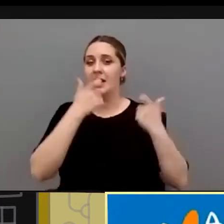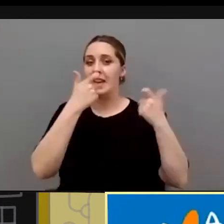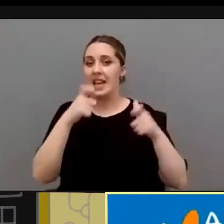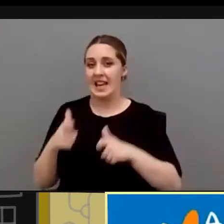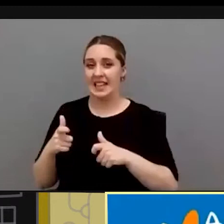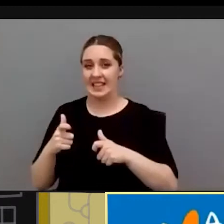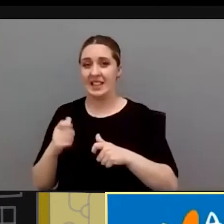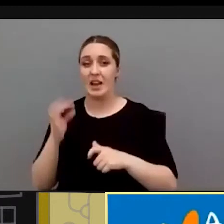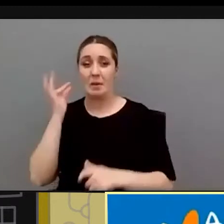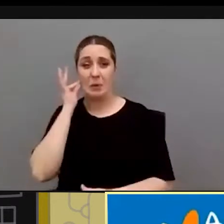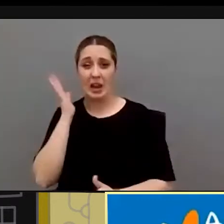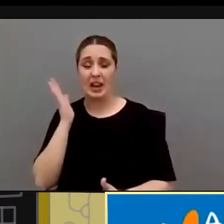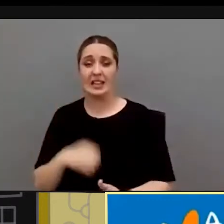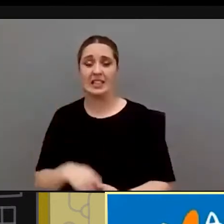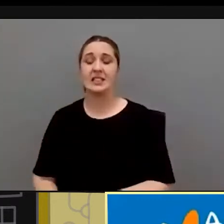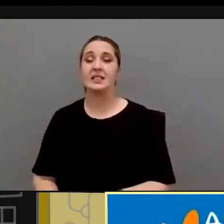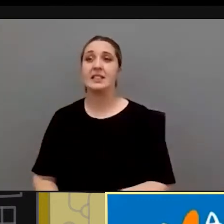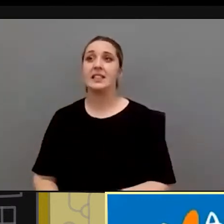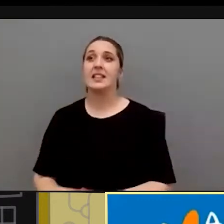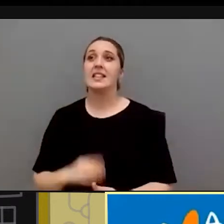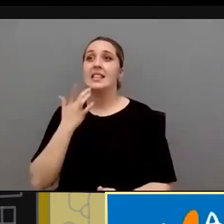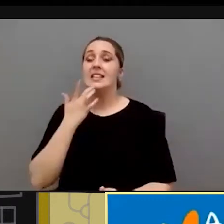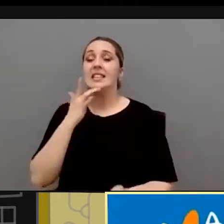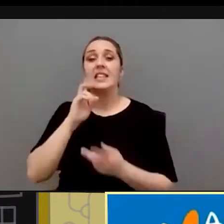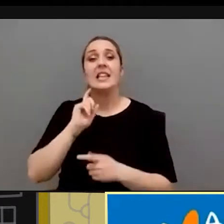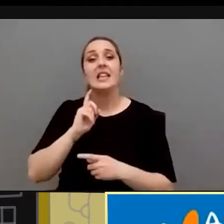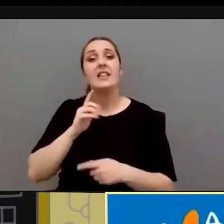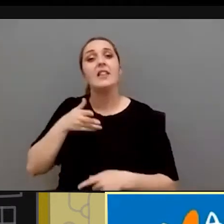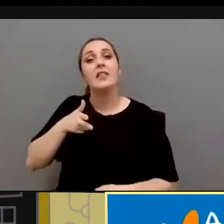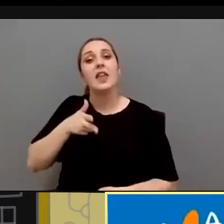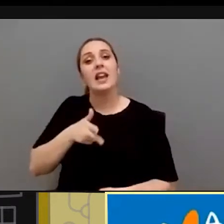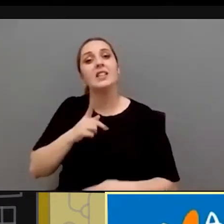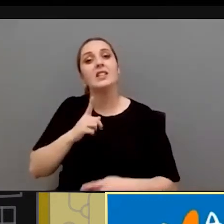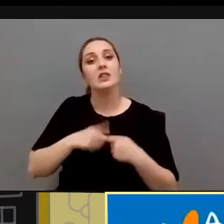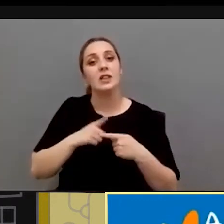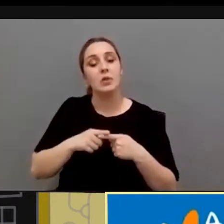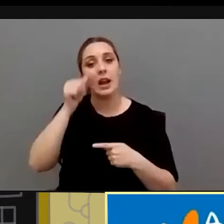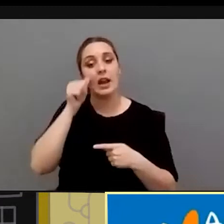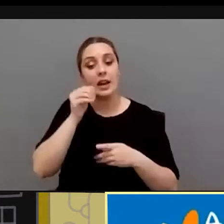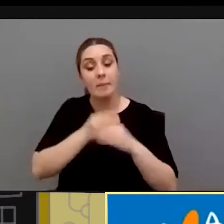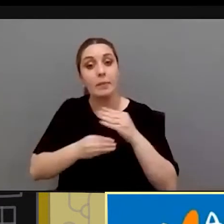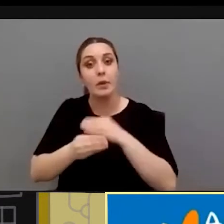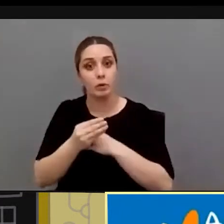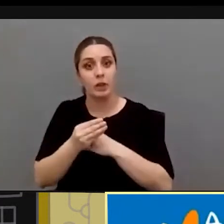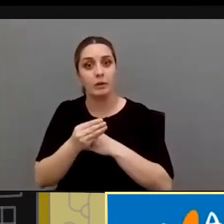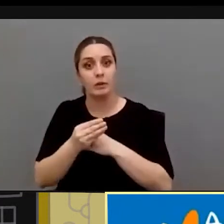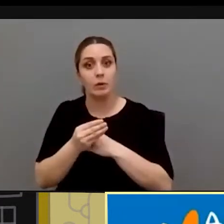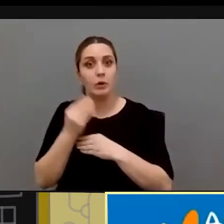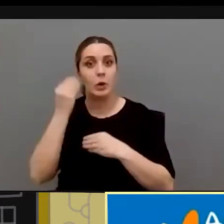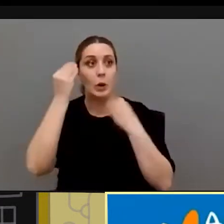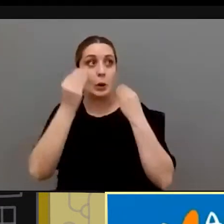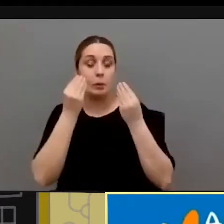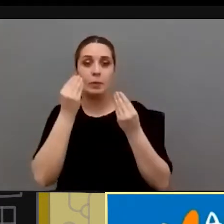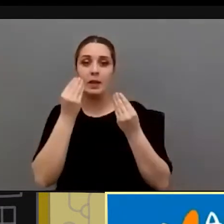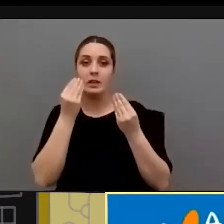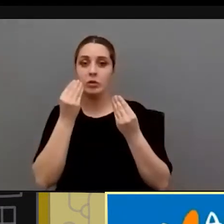¿no? En el caso de los derechos sexuales y reproductivos yo creo que probablemente muy buenos el resto de ejemplos